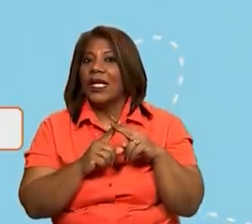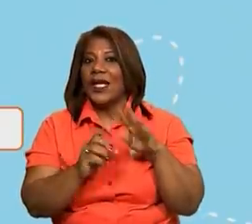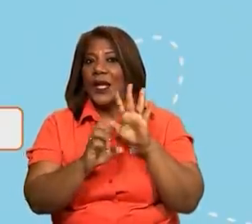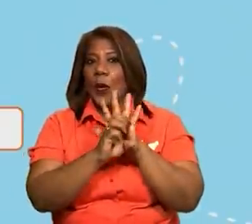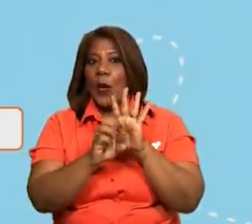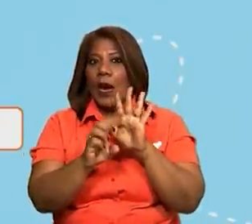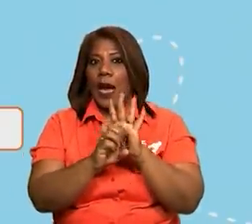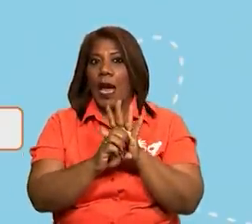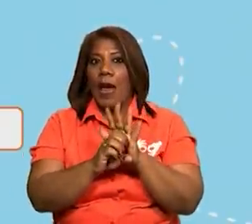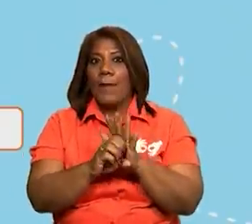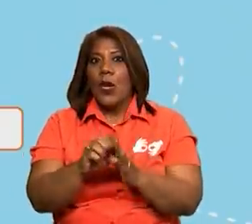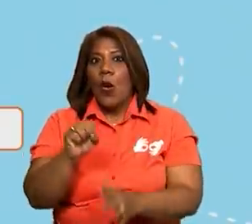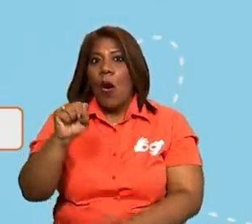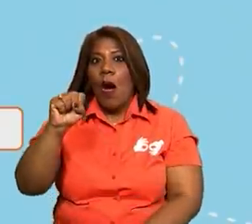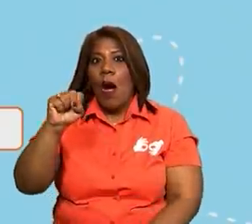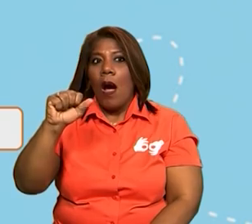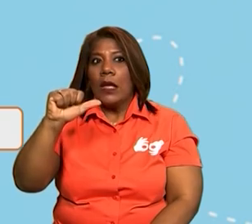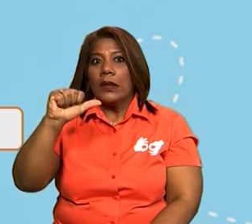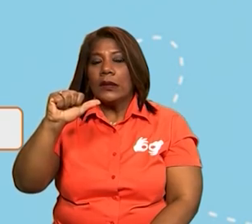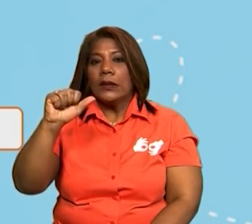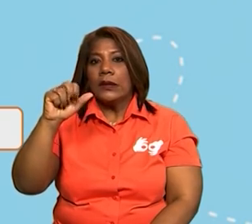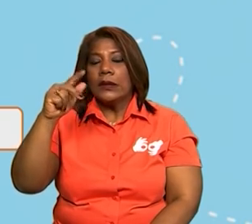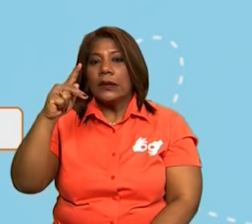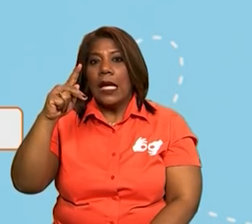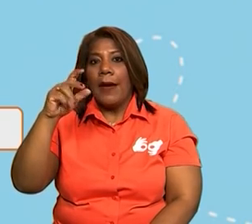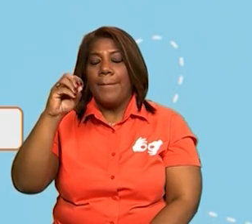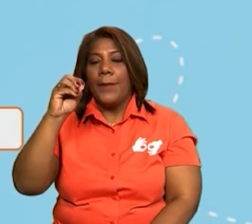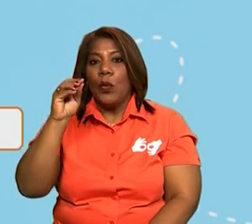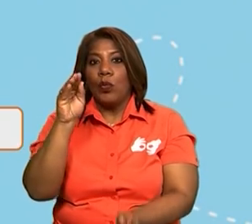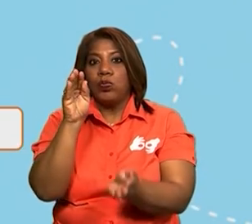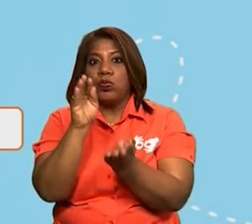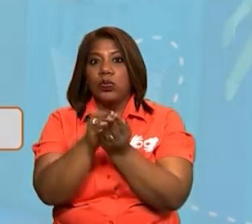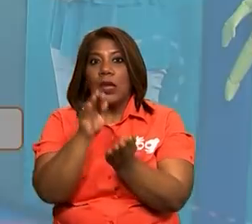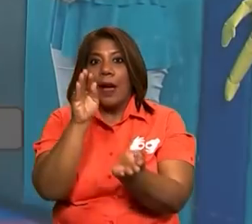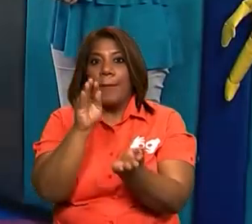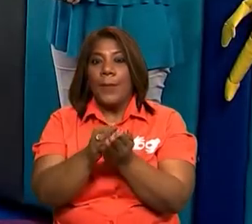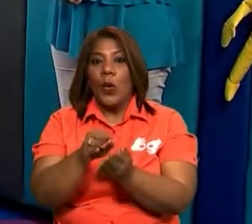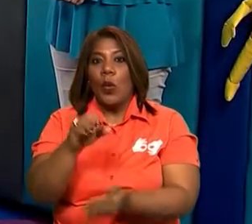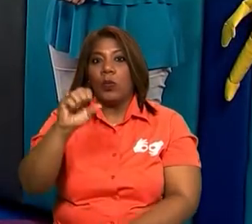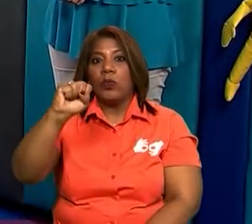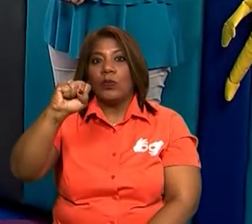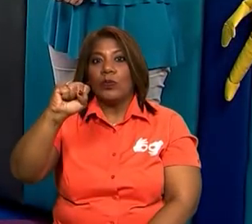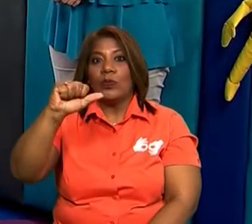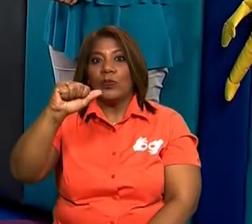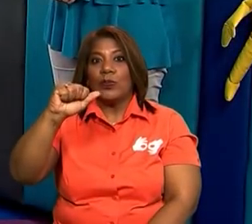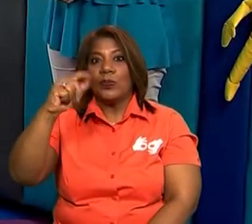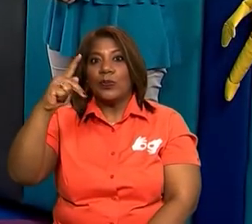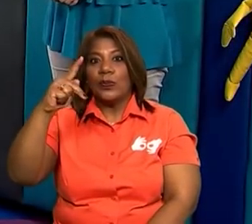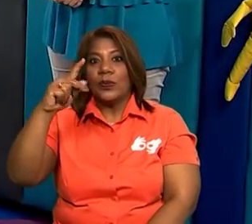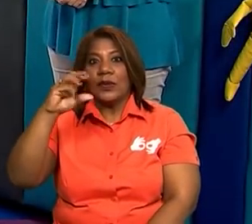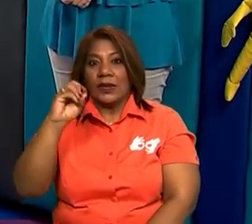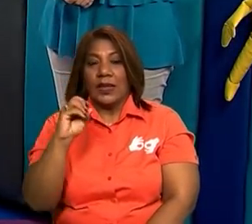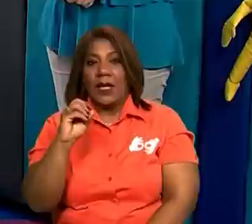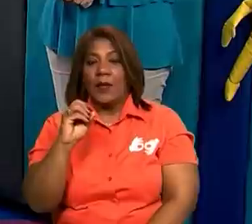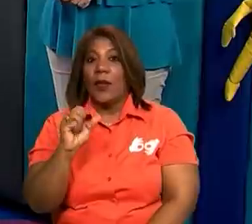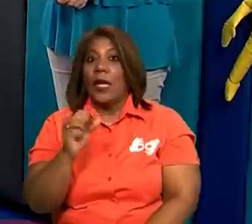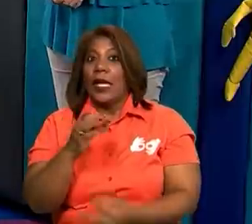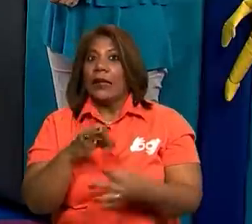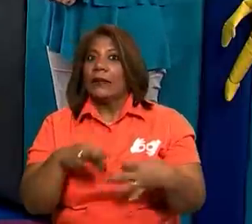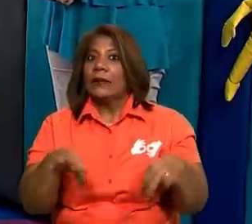Sapo. Es importante que cuando estamos practicando los fonemas lo mencionemos aún más fuerte, ¿verdad?